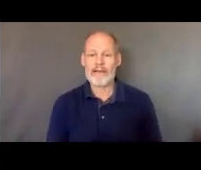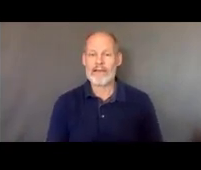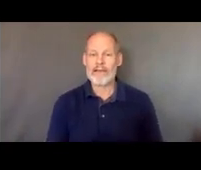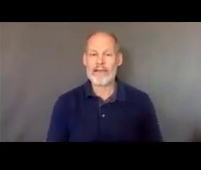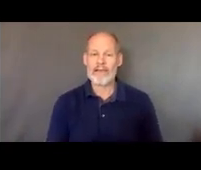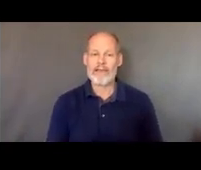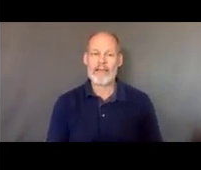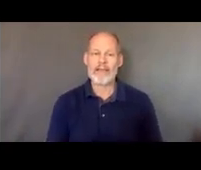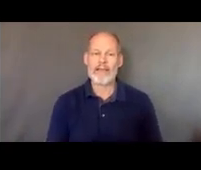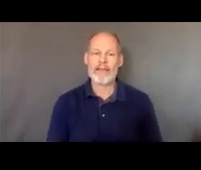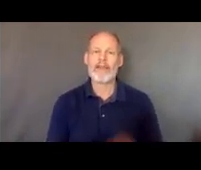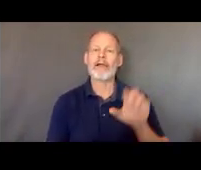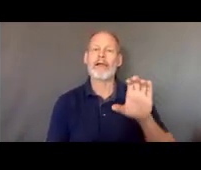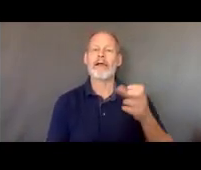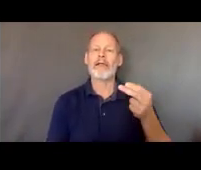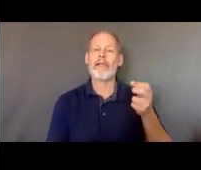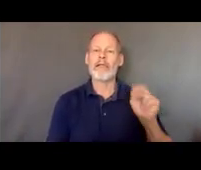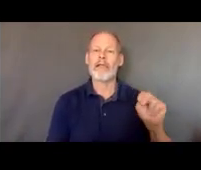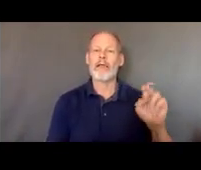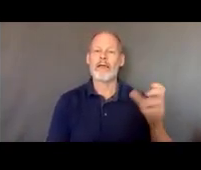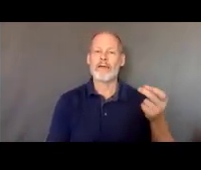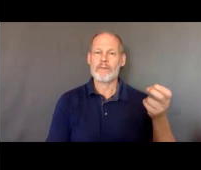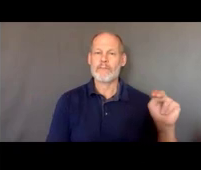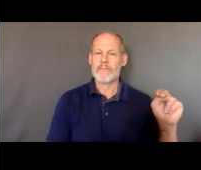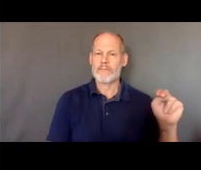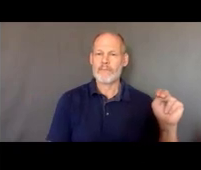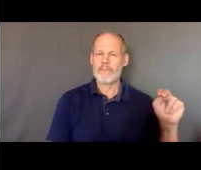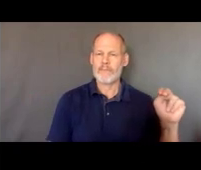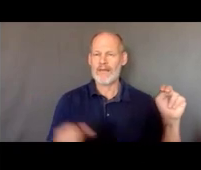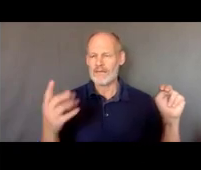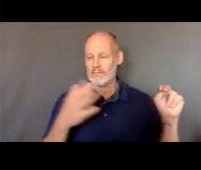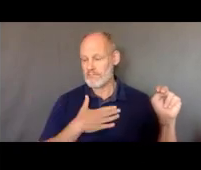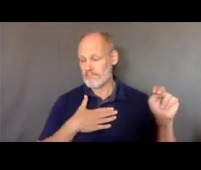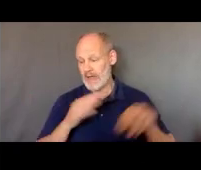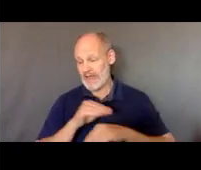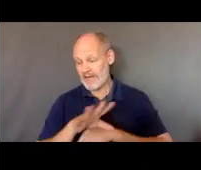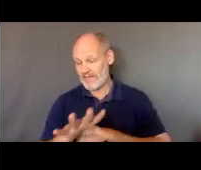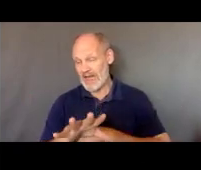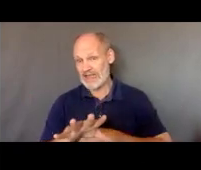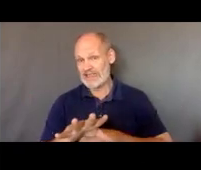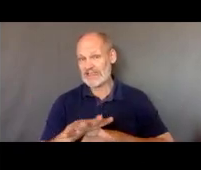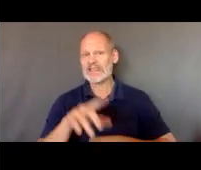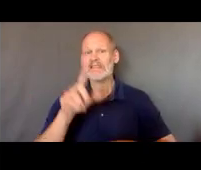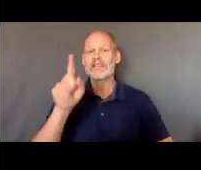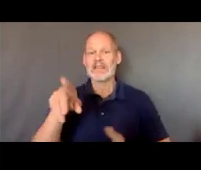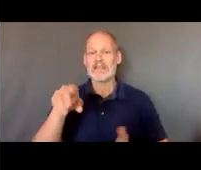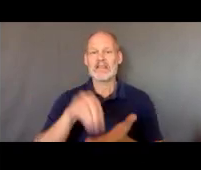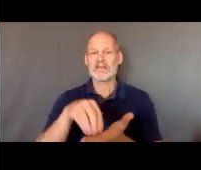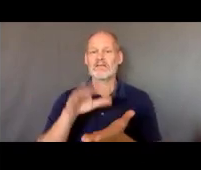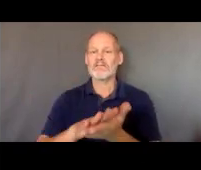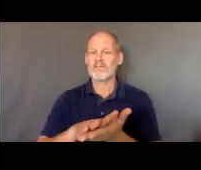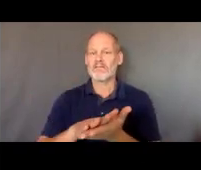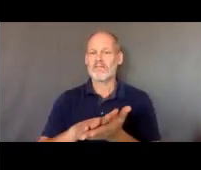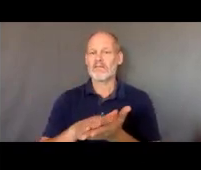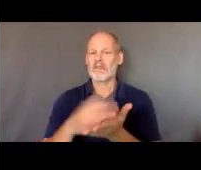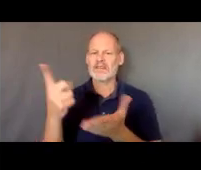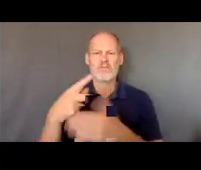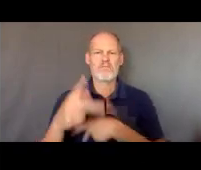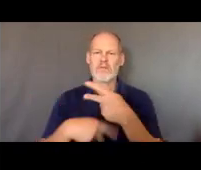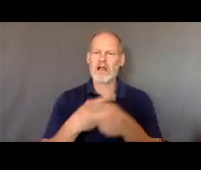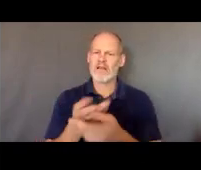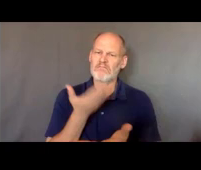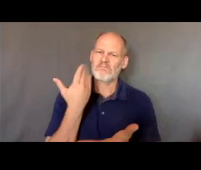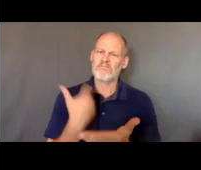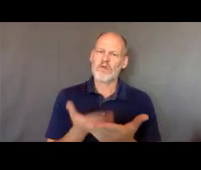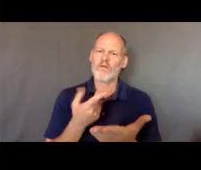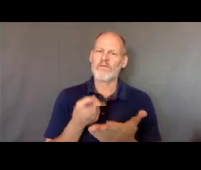soy Chan Chan de Team Child lo primero que les aconsejo es tener algo por escrito entonces si esta es una conversación